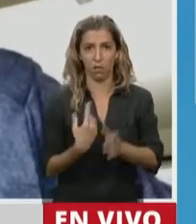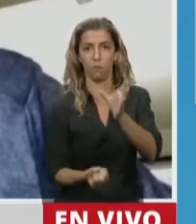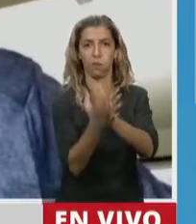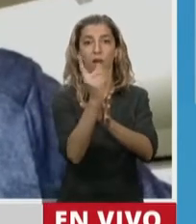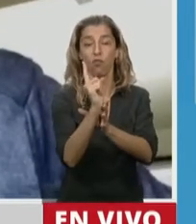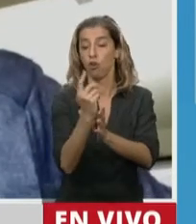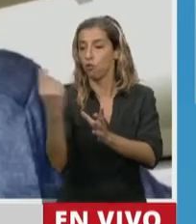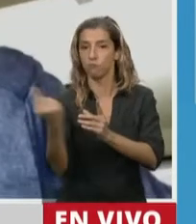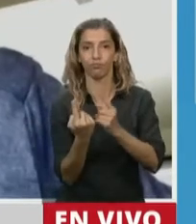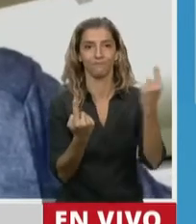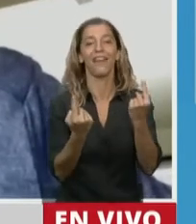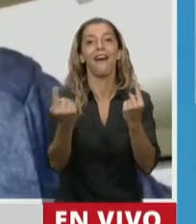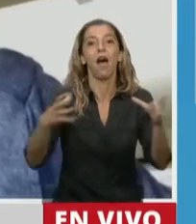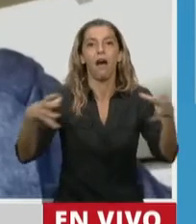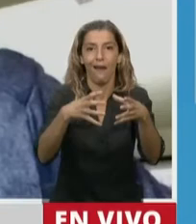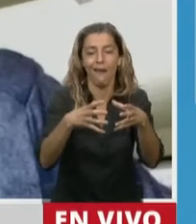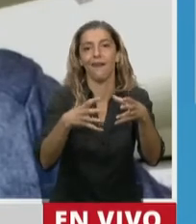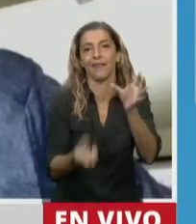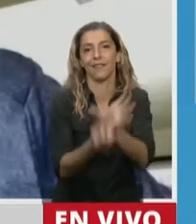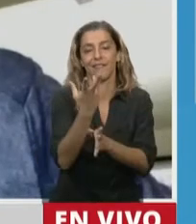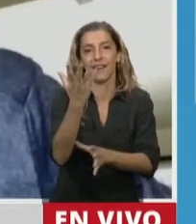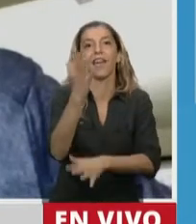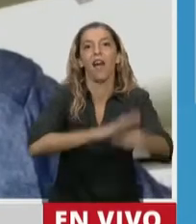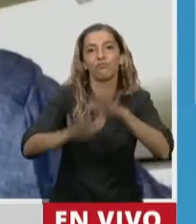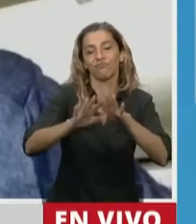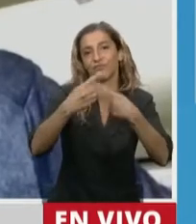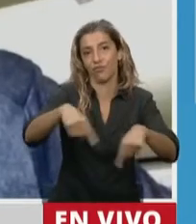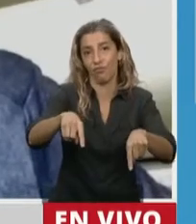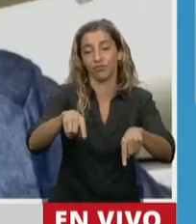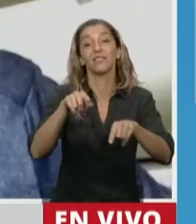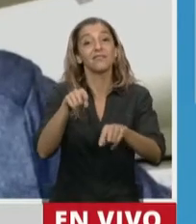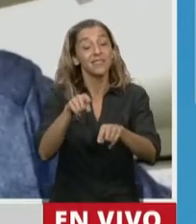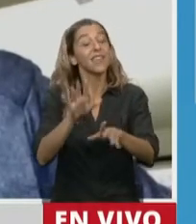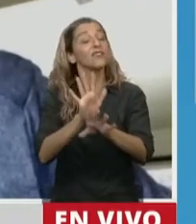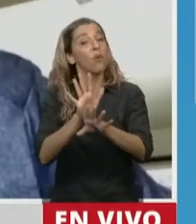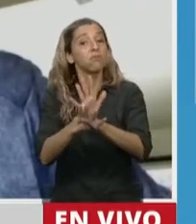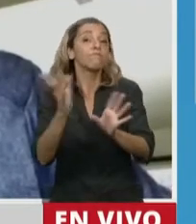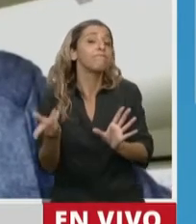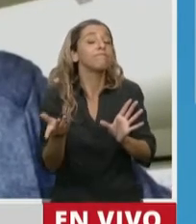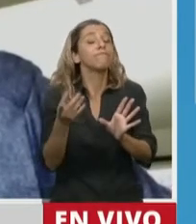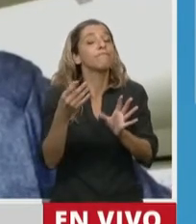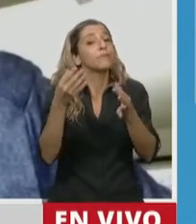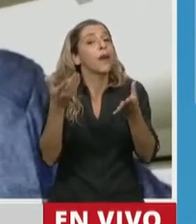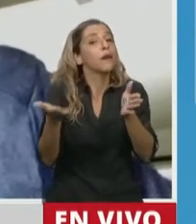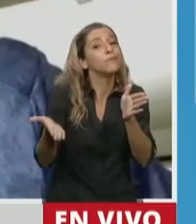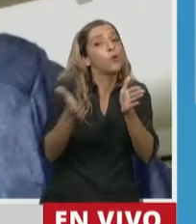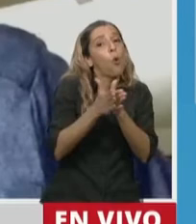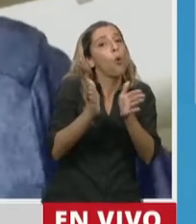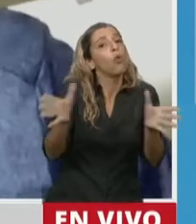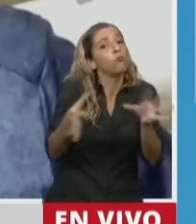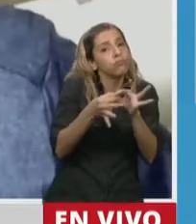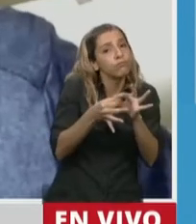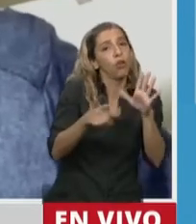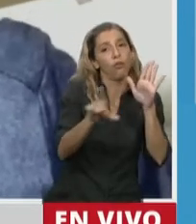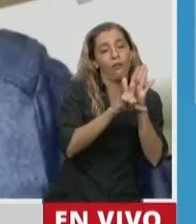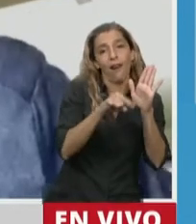sentido y en el espíritu esta modificación del artículo 109 están marcando, señor Presidente. Mire,